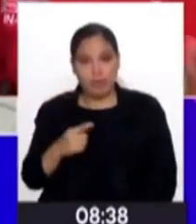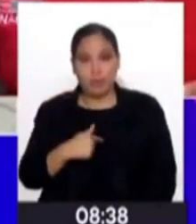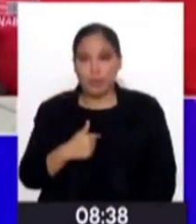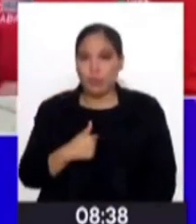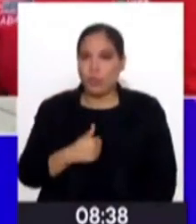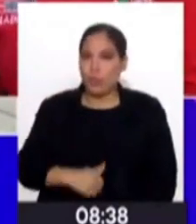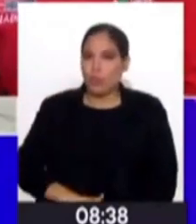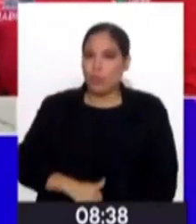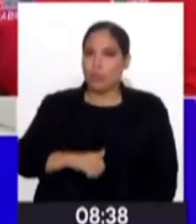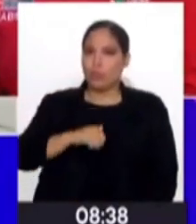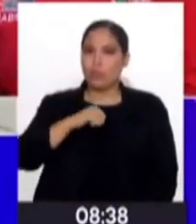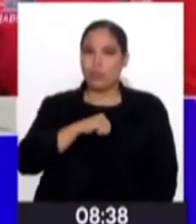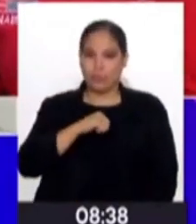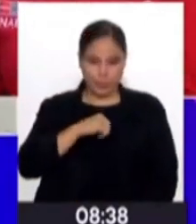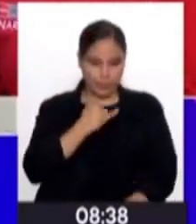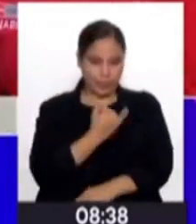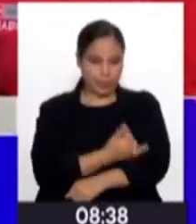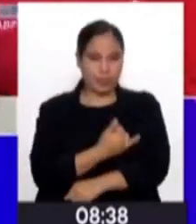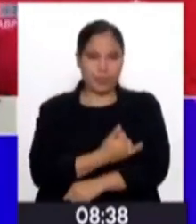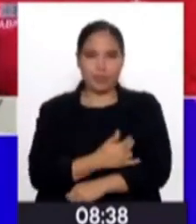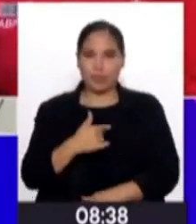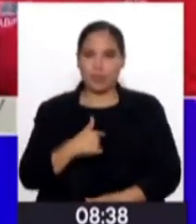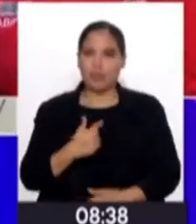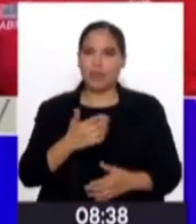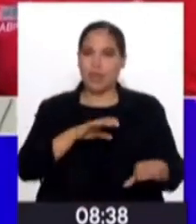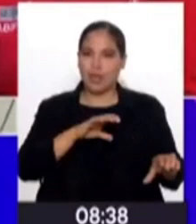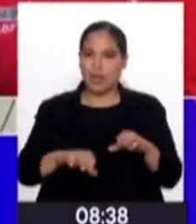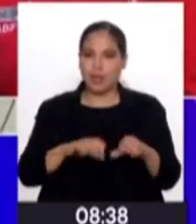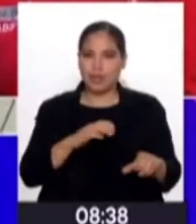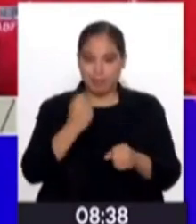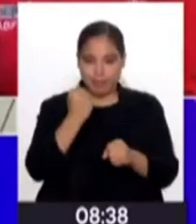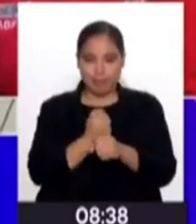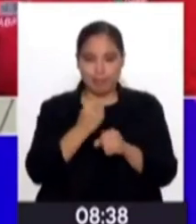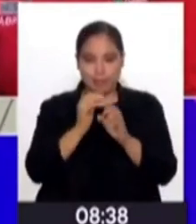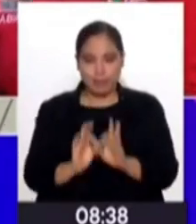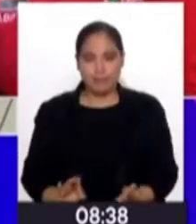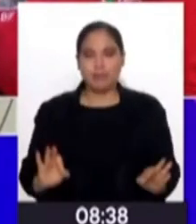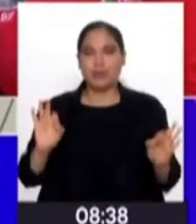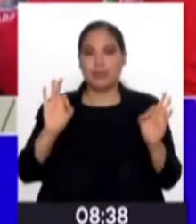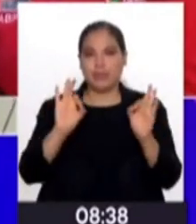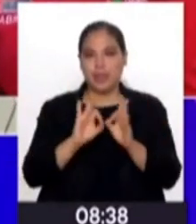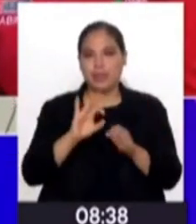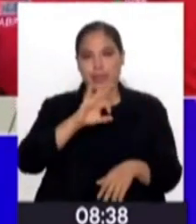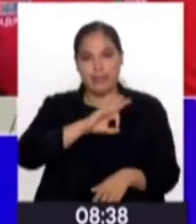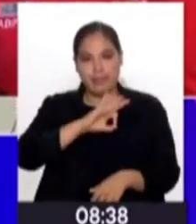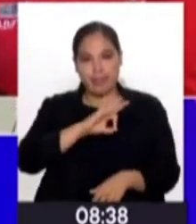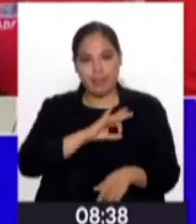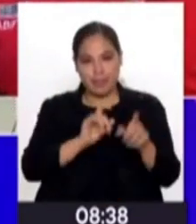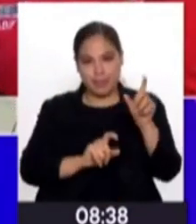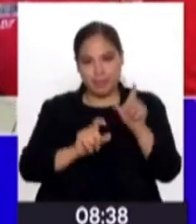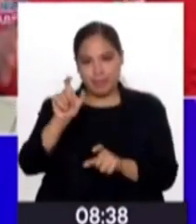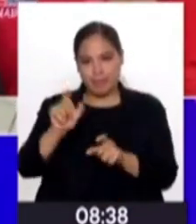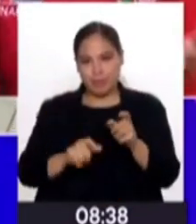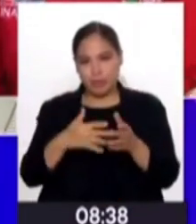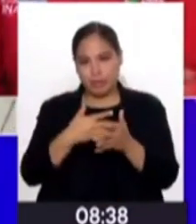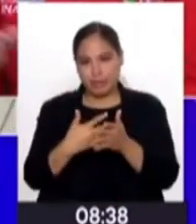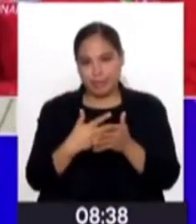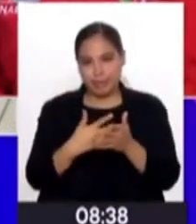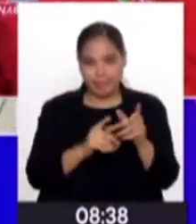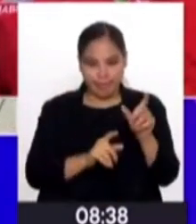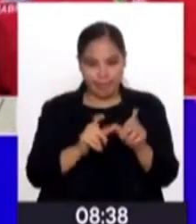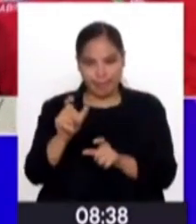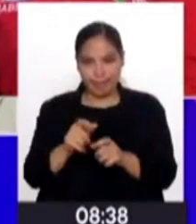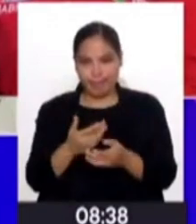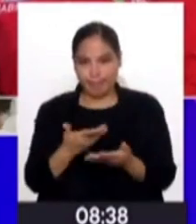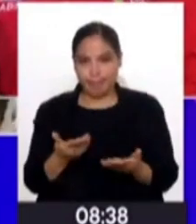orgullosa de pertenecer a esta entidad, porque realizamos una labor muy importante a favor de las personas más vulnerables, como bien